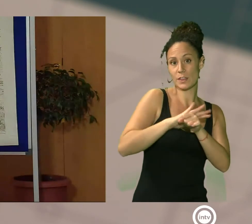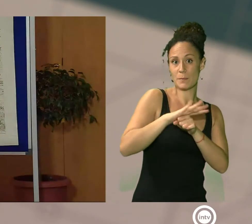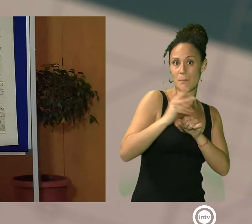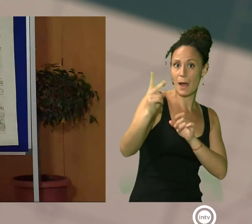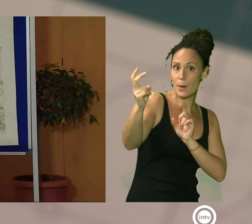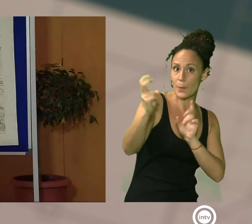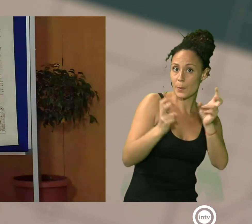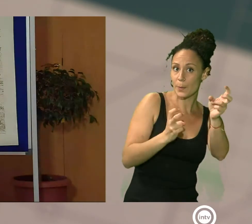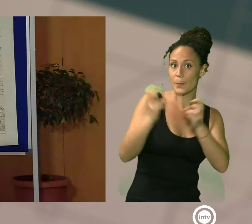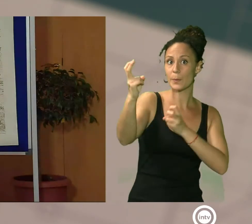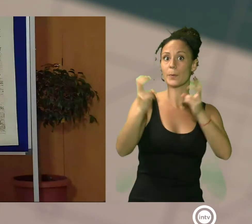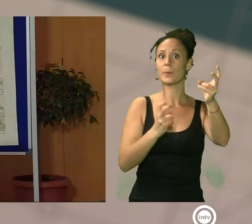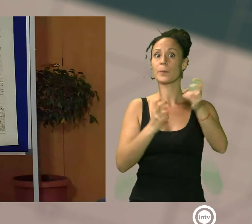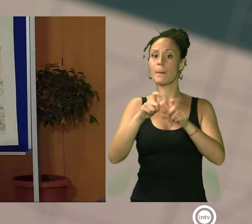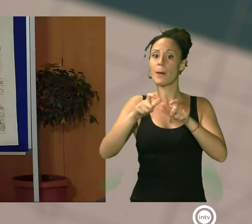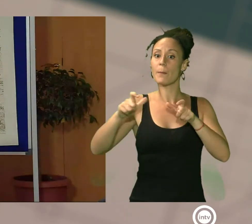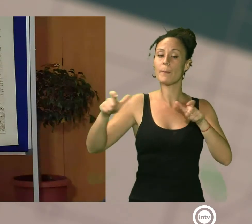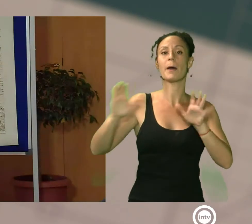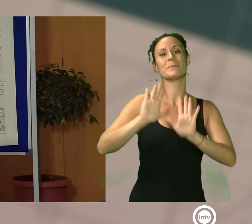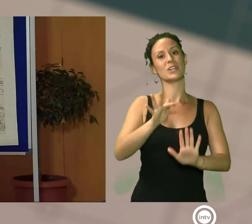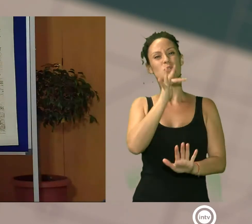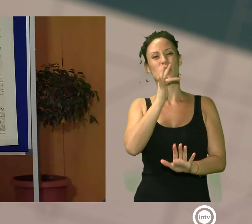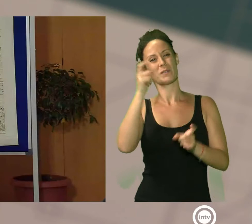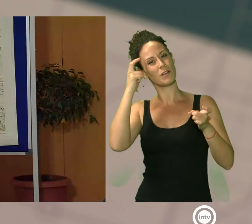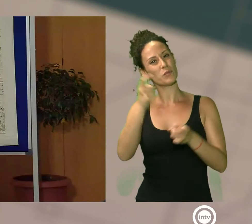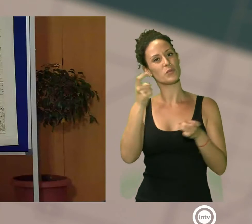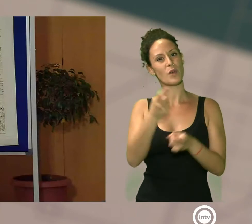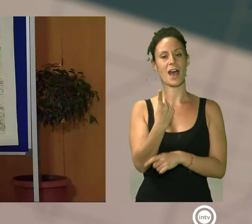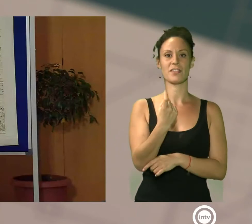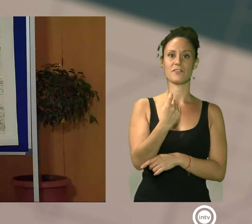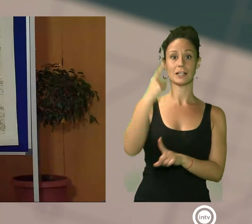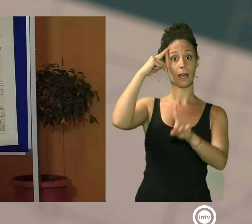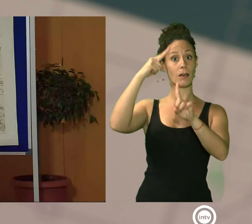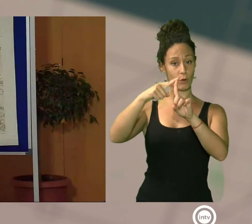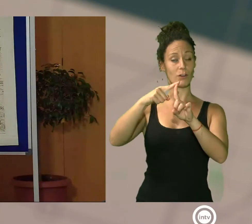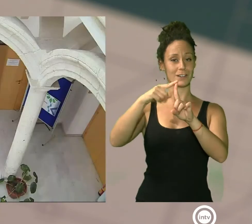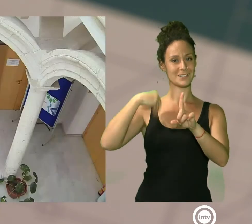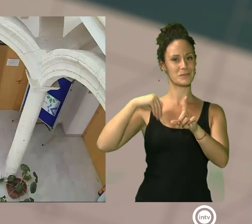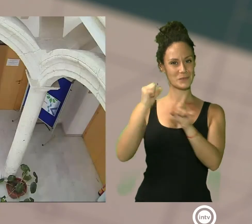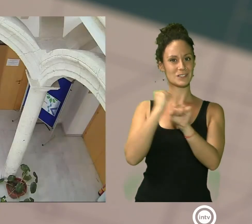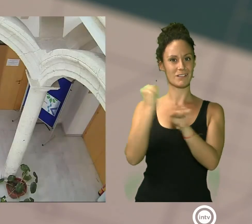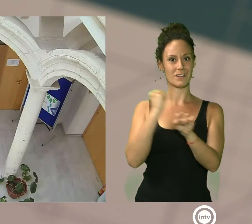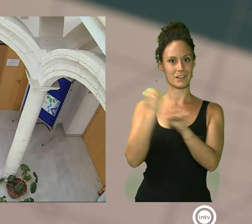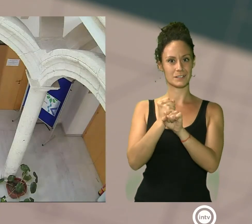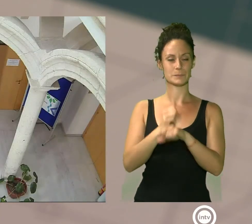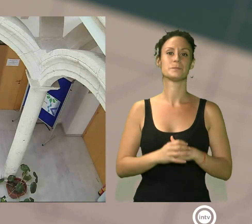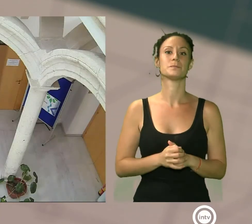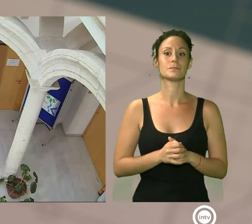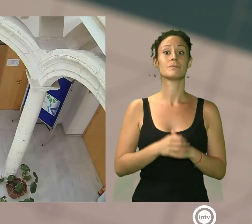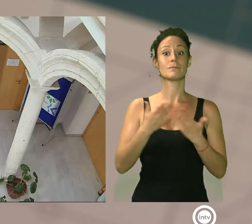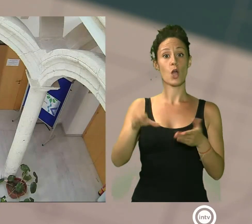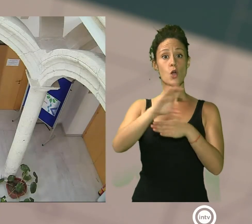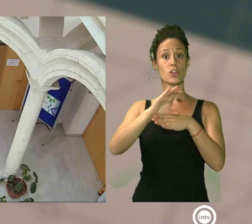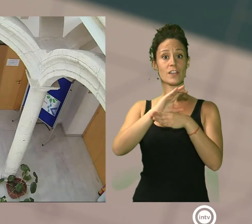un mayor esfuerzo y en objetivo nos encontramos, créeme. Precisamente su concejal Diego Cruz